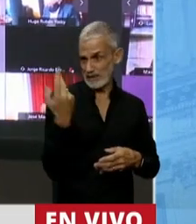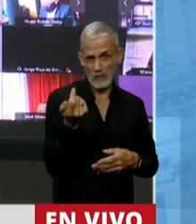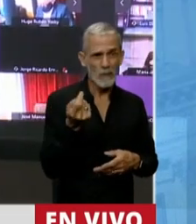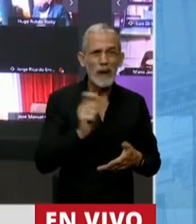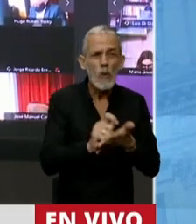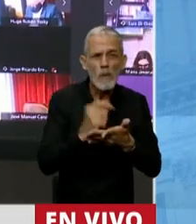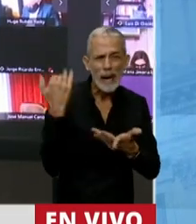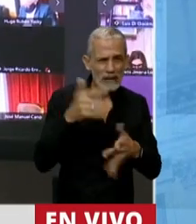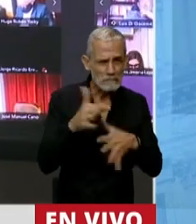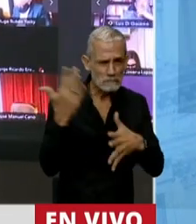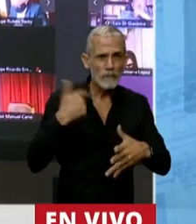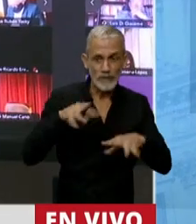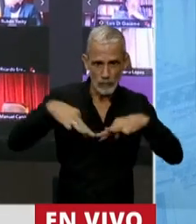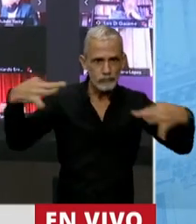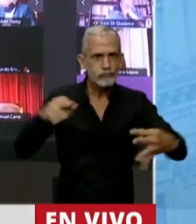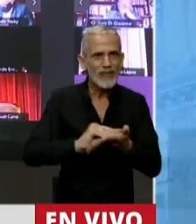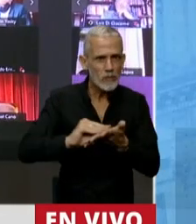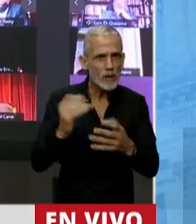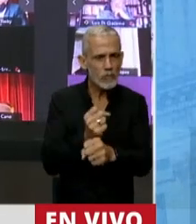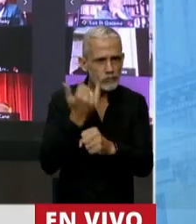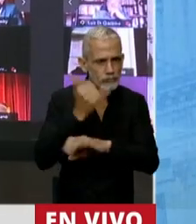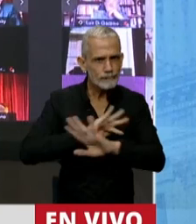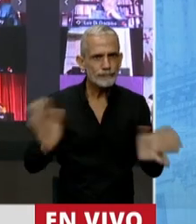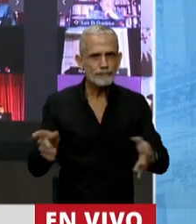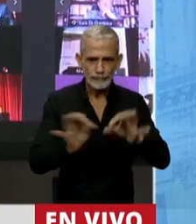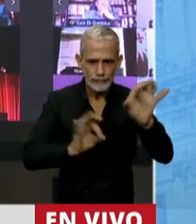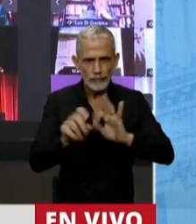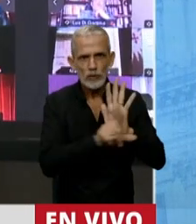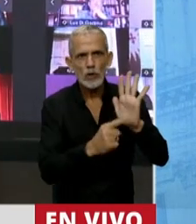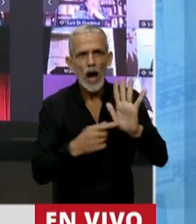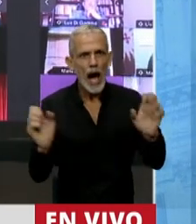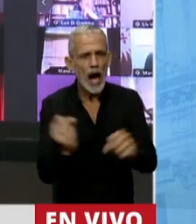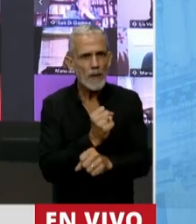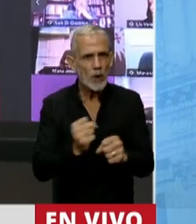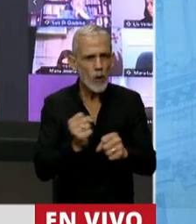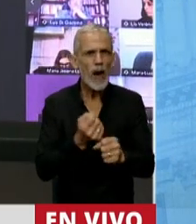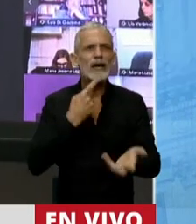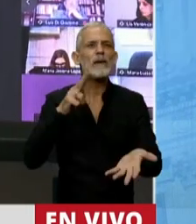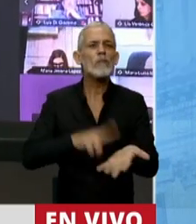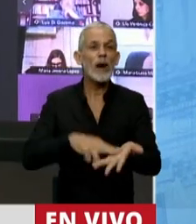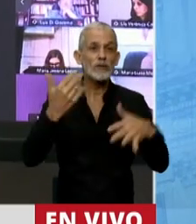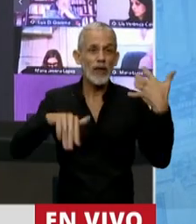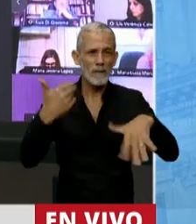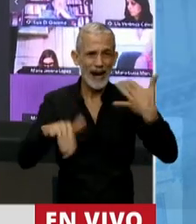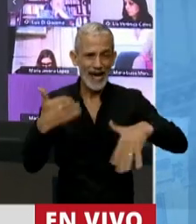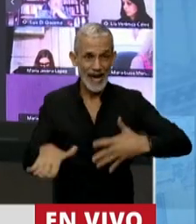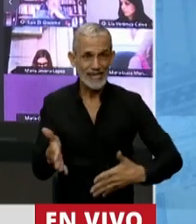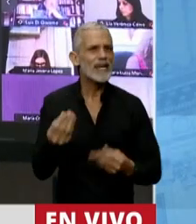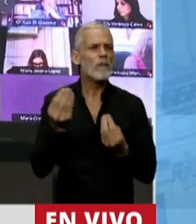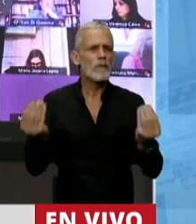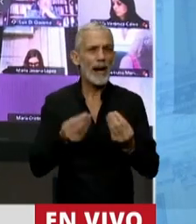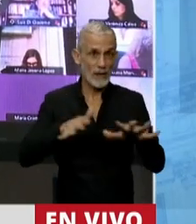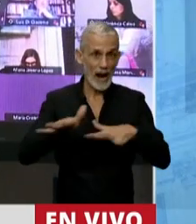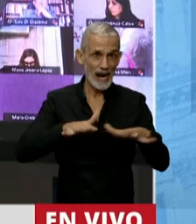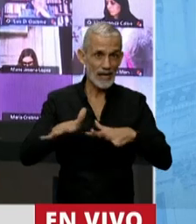en esta misma Cámara sancionamos un impuesto de emergencia para la